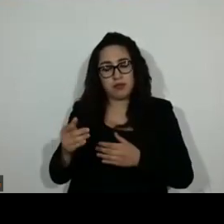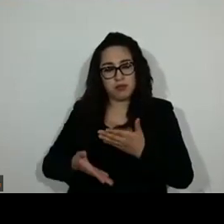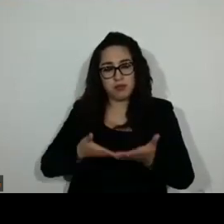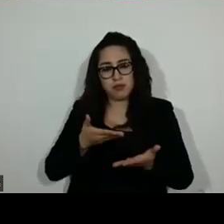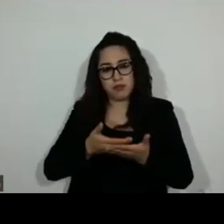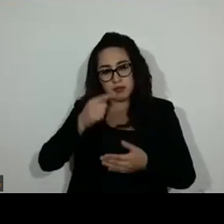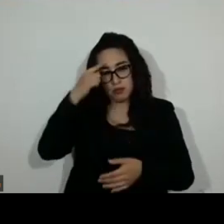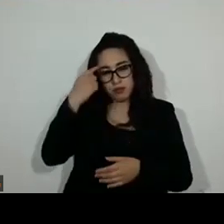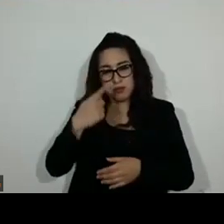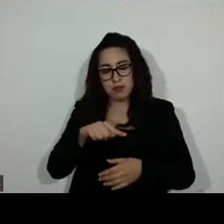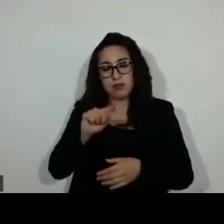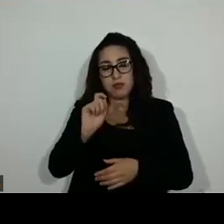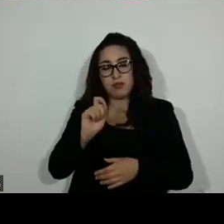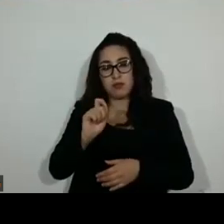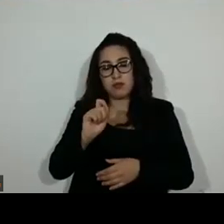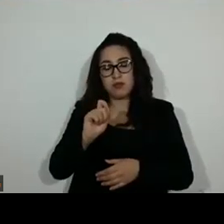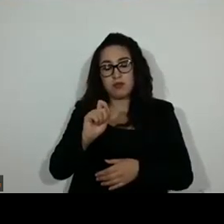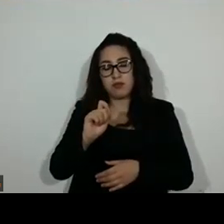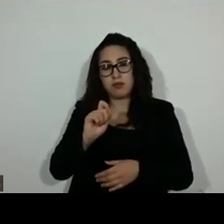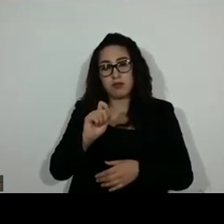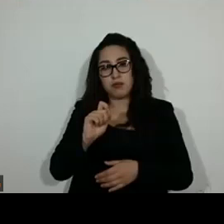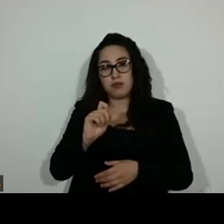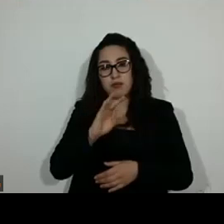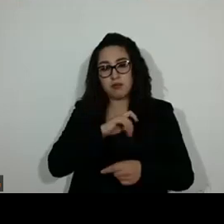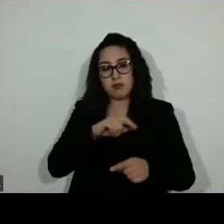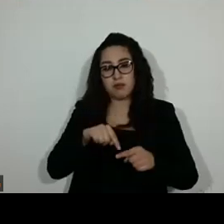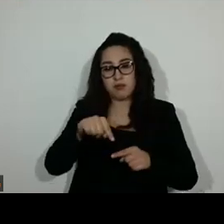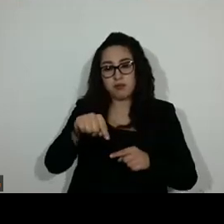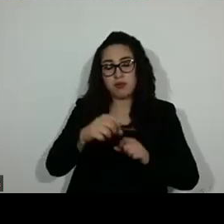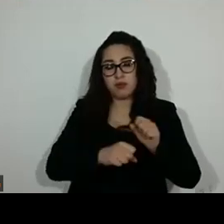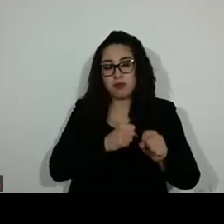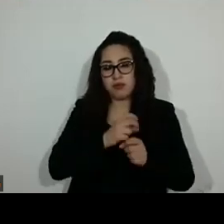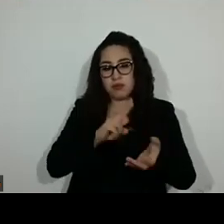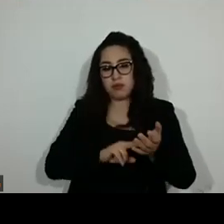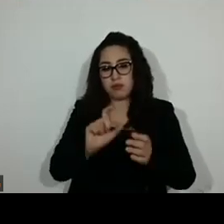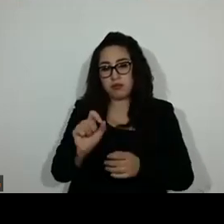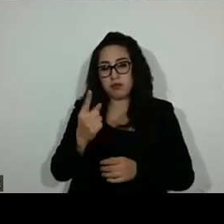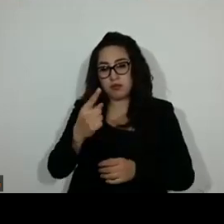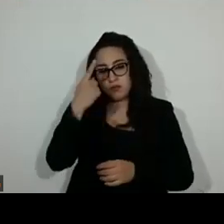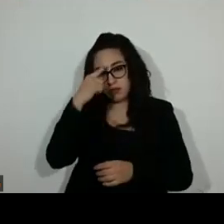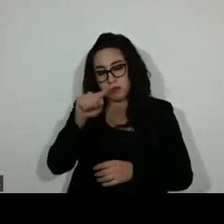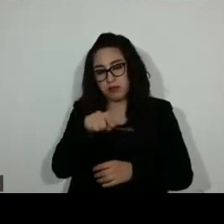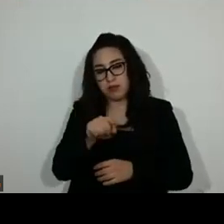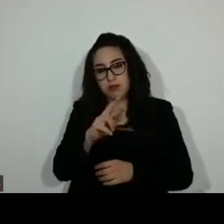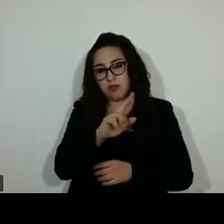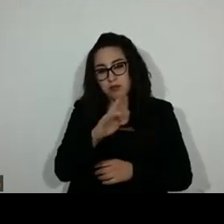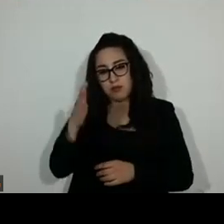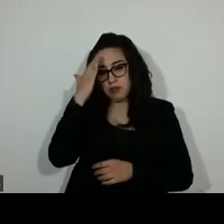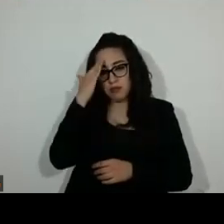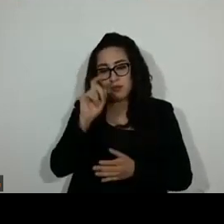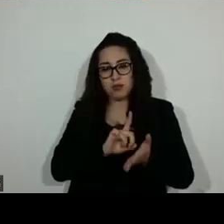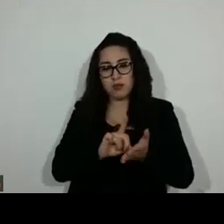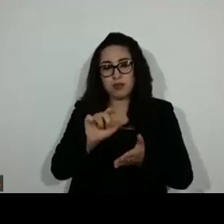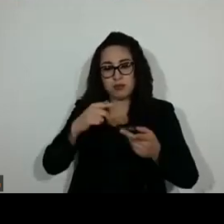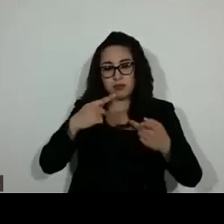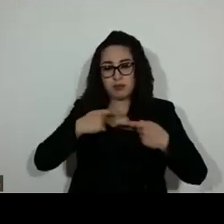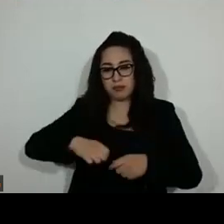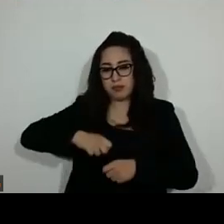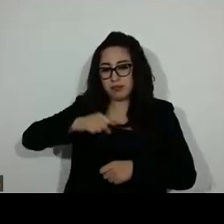fuera el año 2021, el año del reconocimiento de los derechos de las personas mayores.